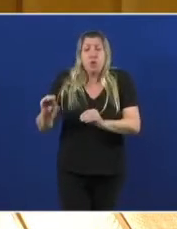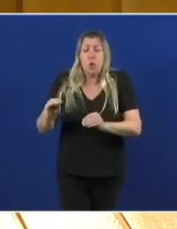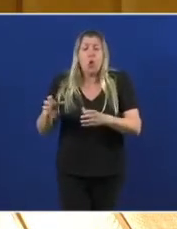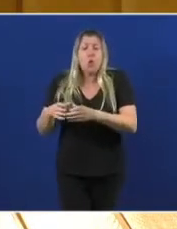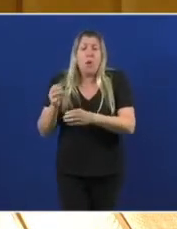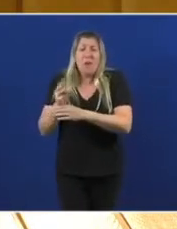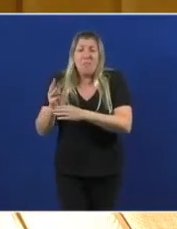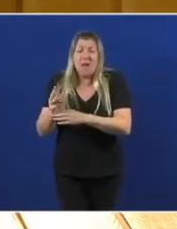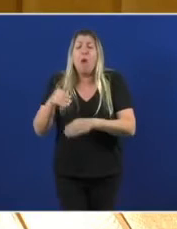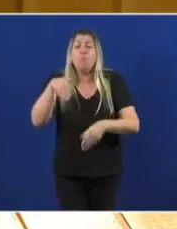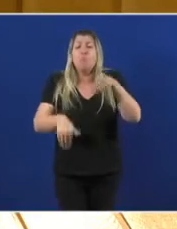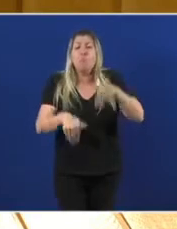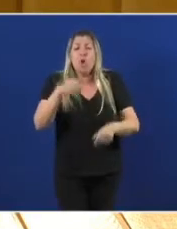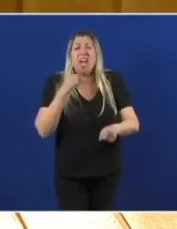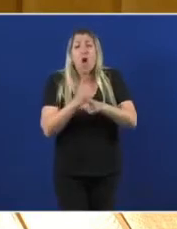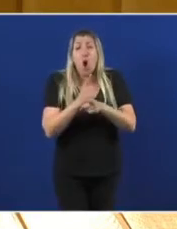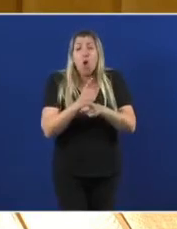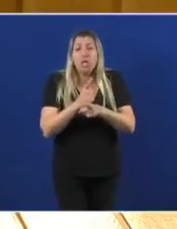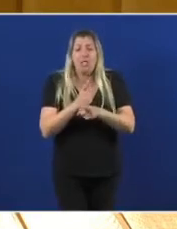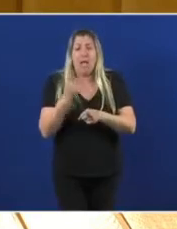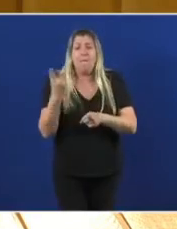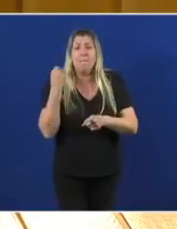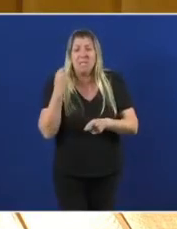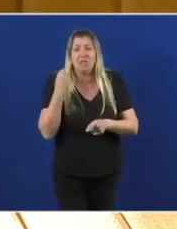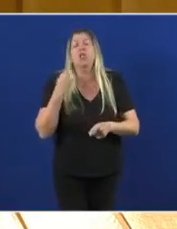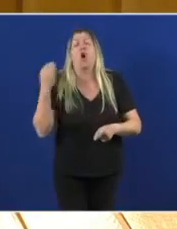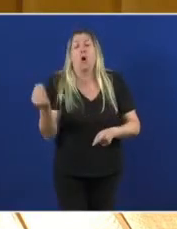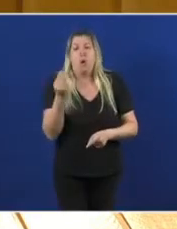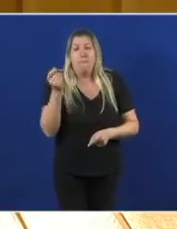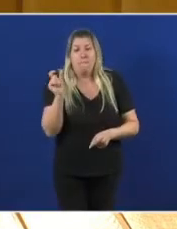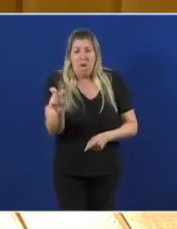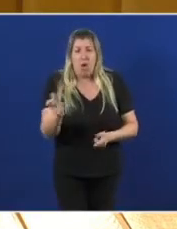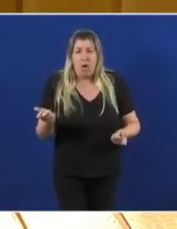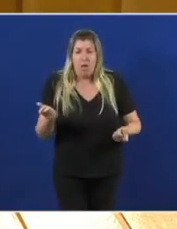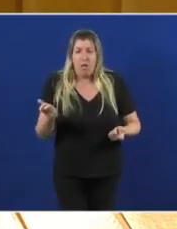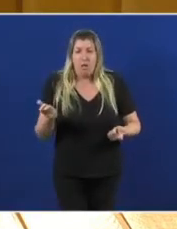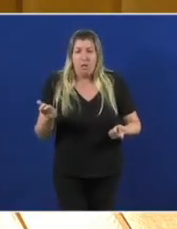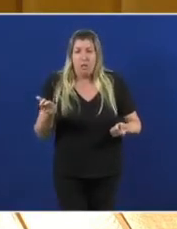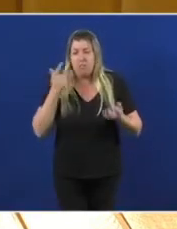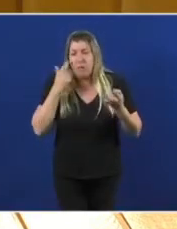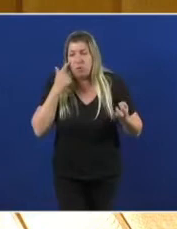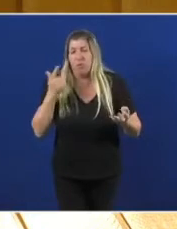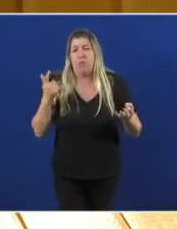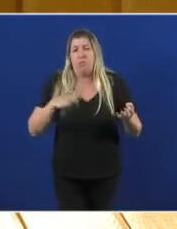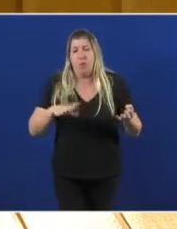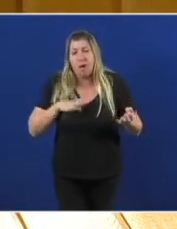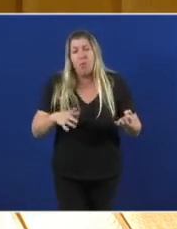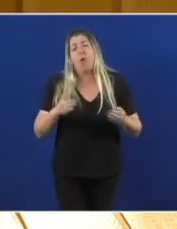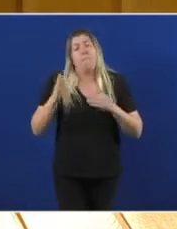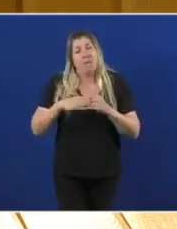en contra de mellorar as pensións e que tanto lle parece o Partido Popular que as pensións medren como mínimo o IPC.